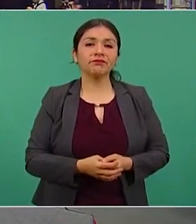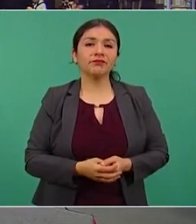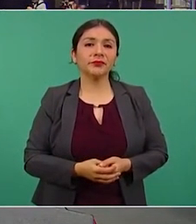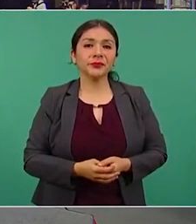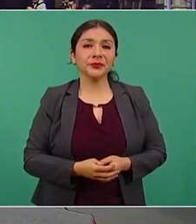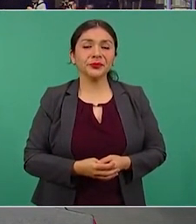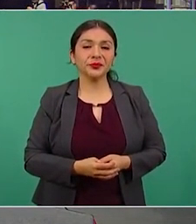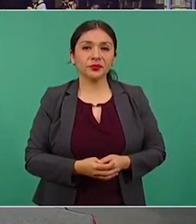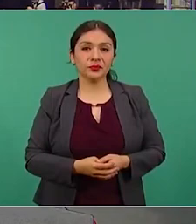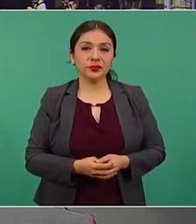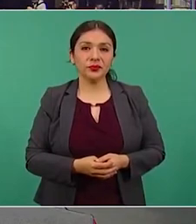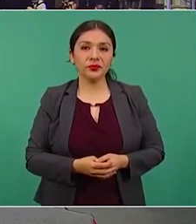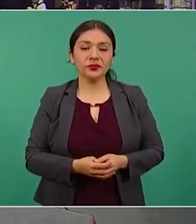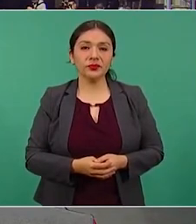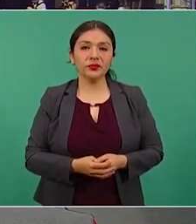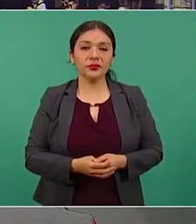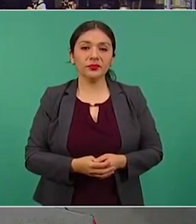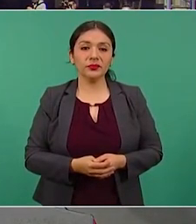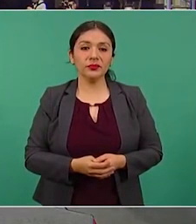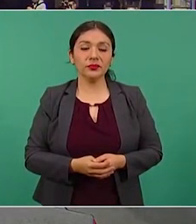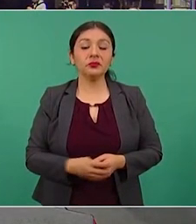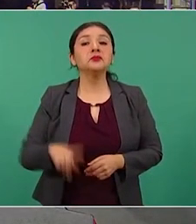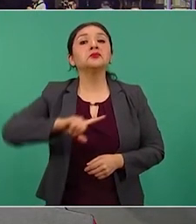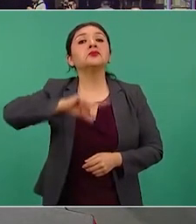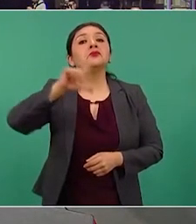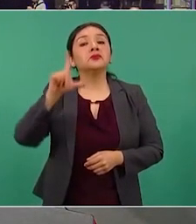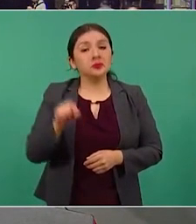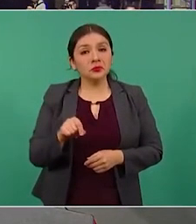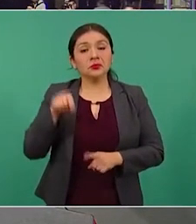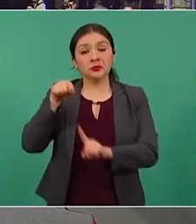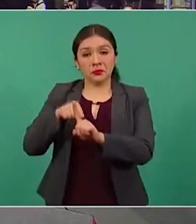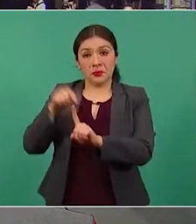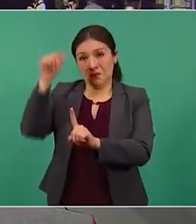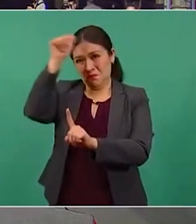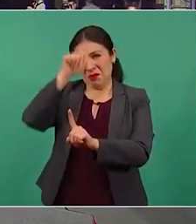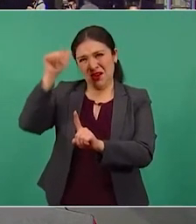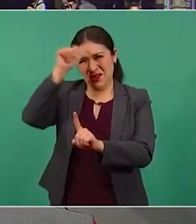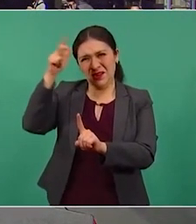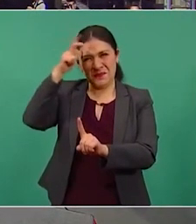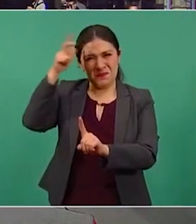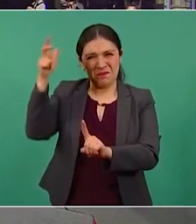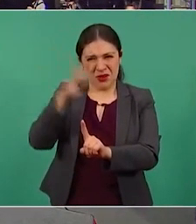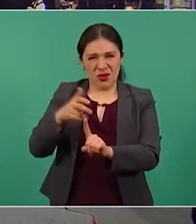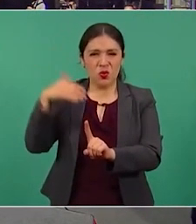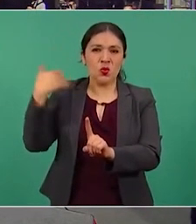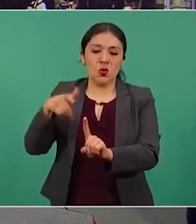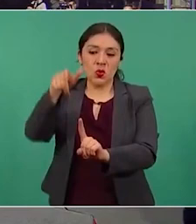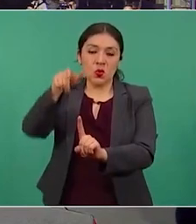fusilan al padre de nuestra patria,